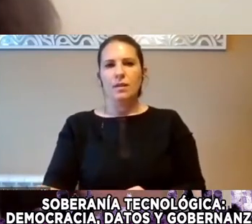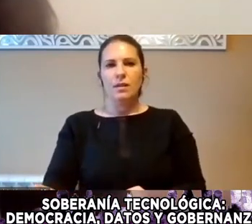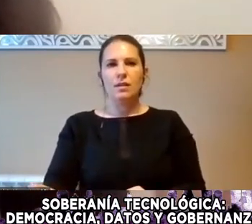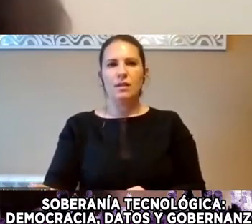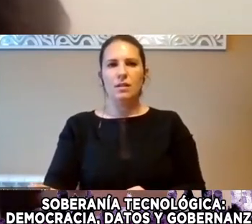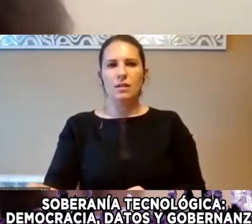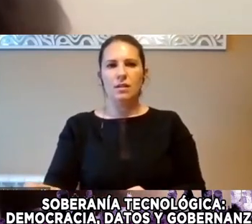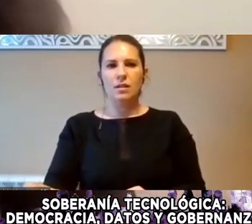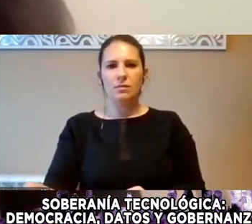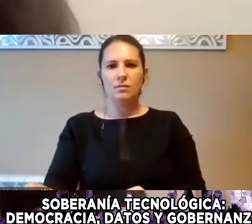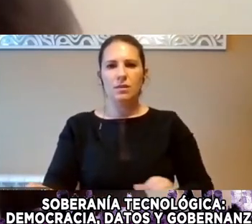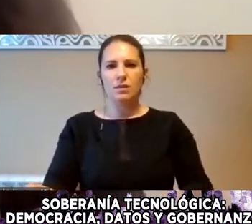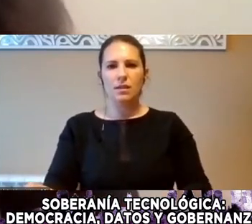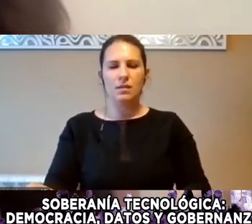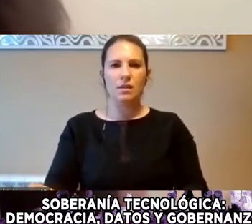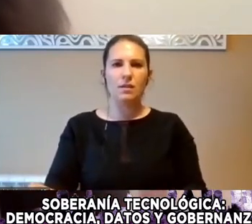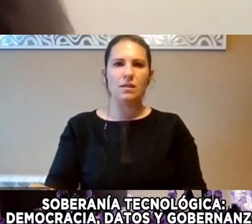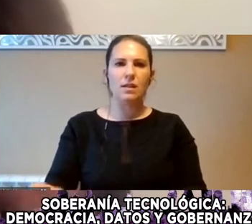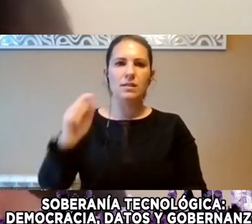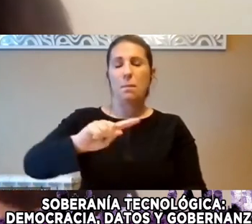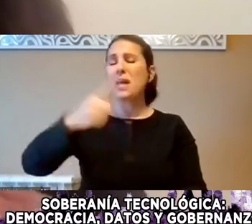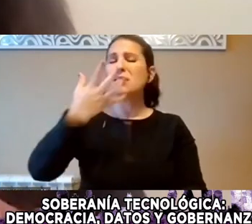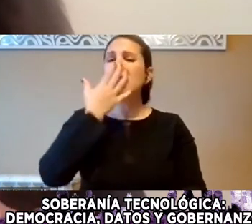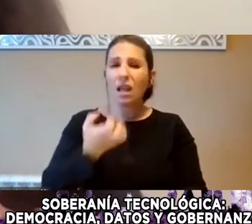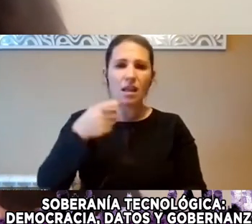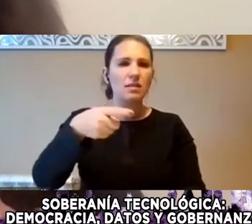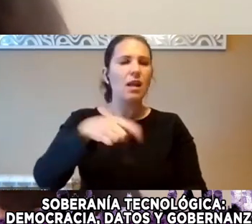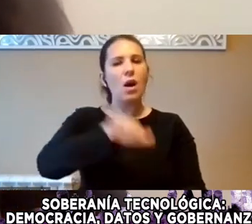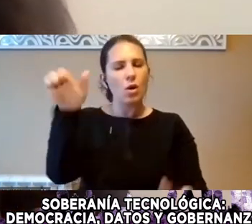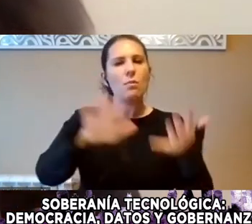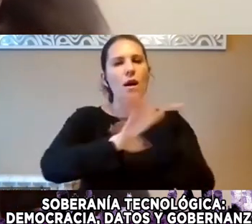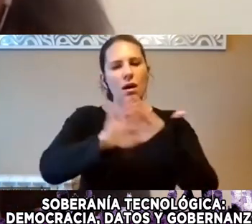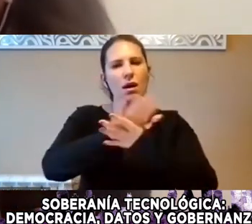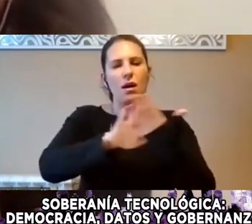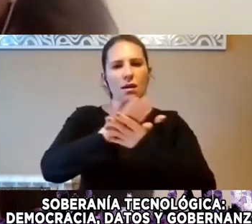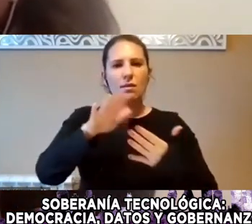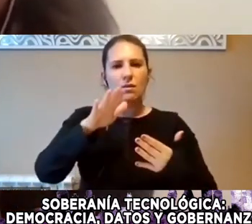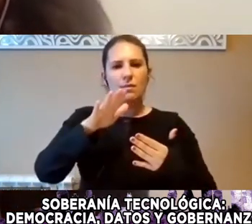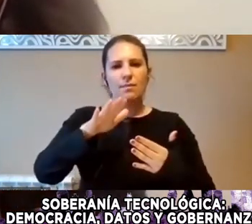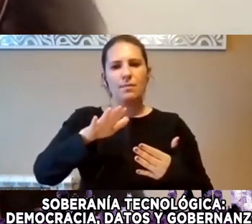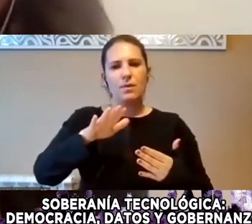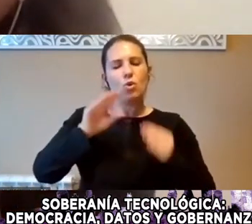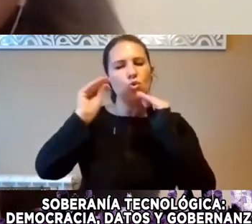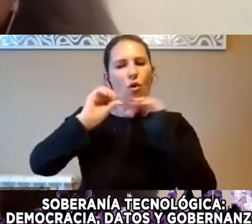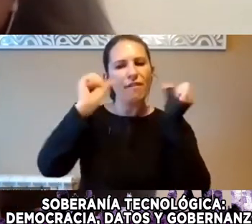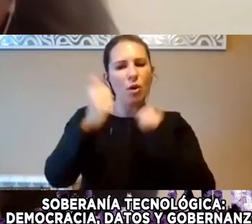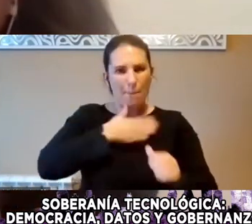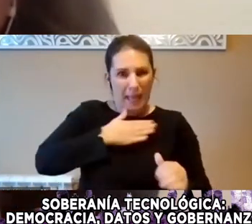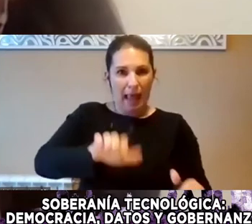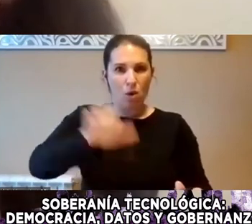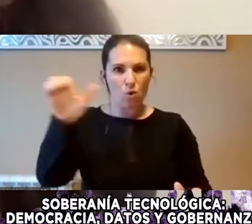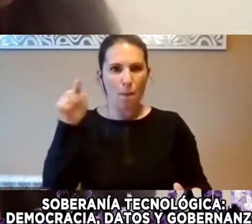La La La La Gran Tristeza Es Que Europa Habla Para Europa Un Discurso Y Europa Ejercita En Esferas